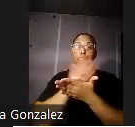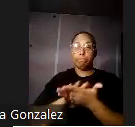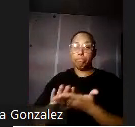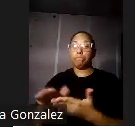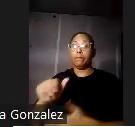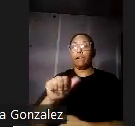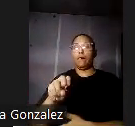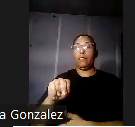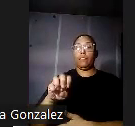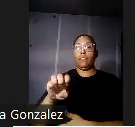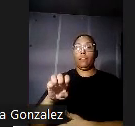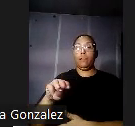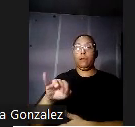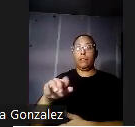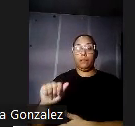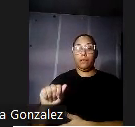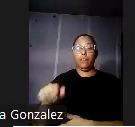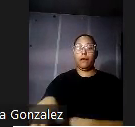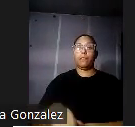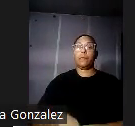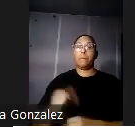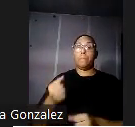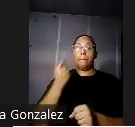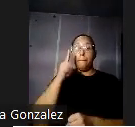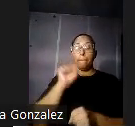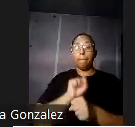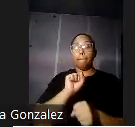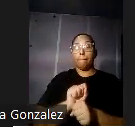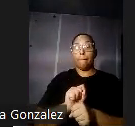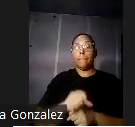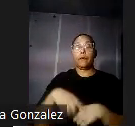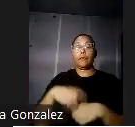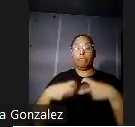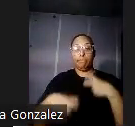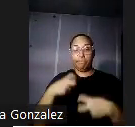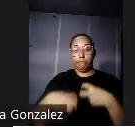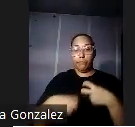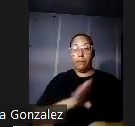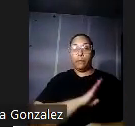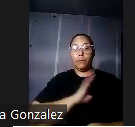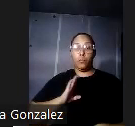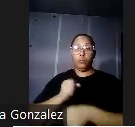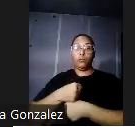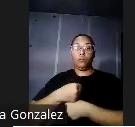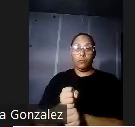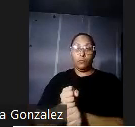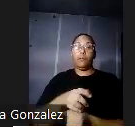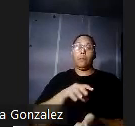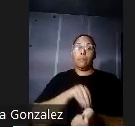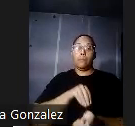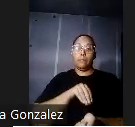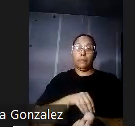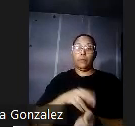en la isla para trabajar con el problema se creó una junta médica tres entidades nombraron